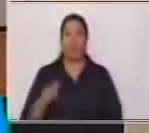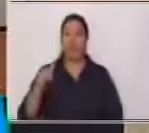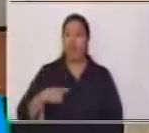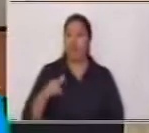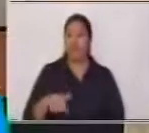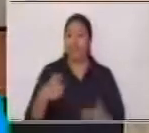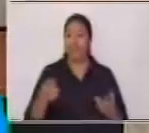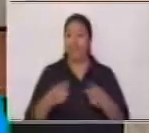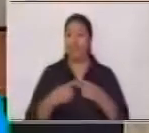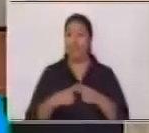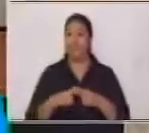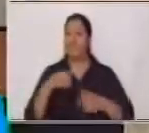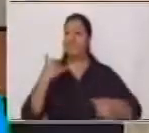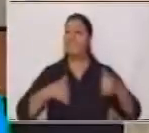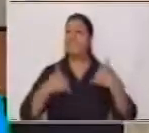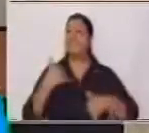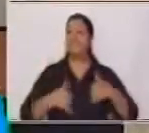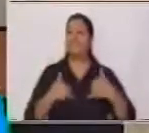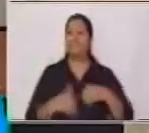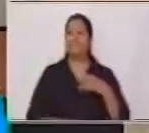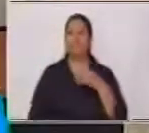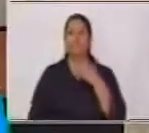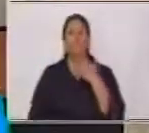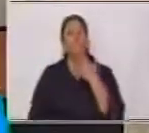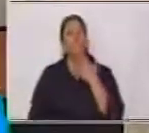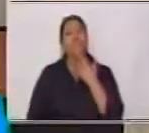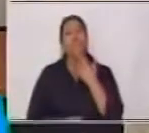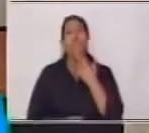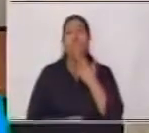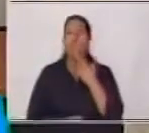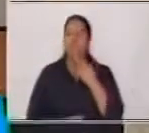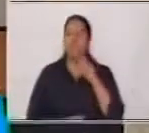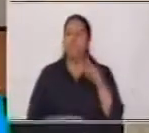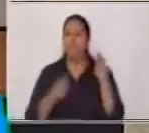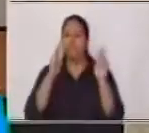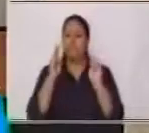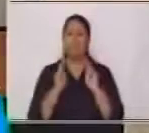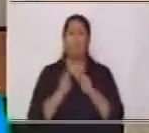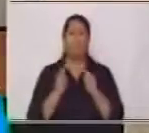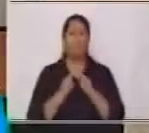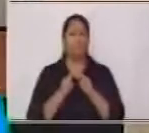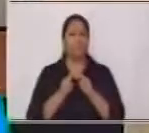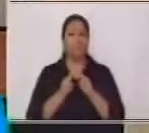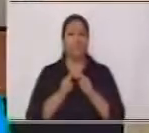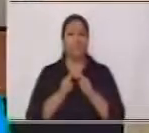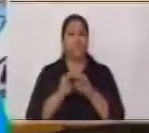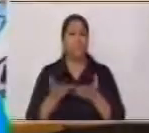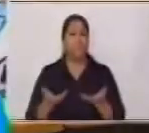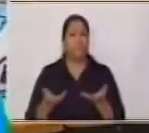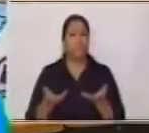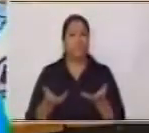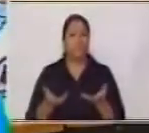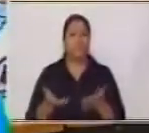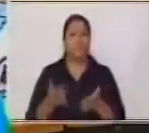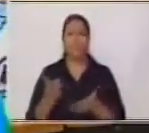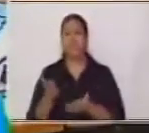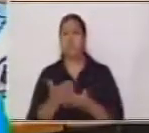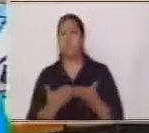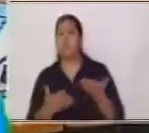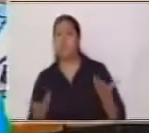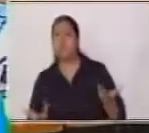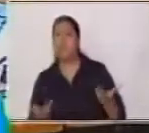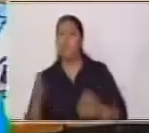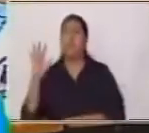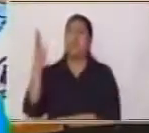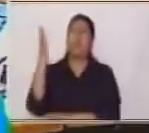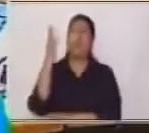empezar a jugar A ver, ustedes conocen ¿Ustedes conocen algún árbol